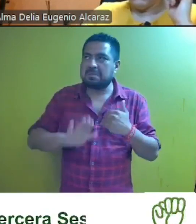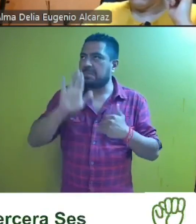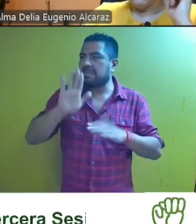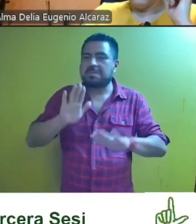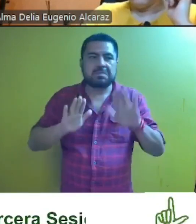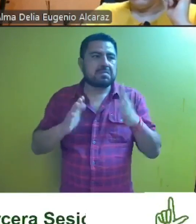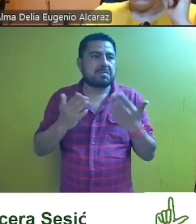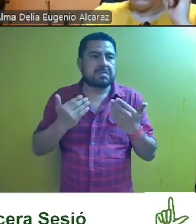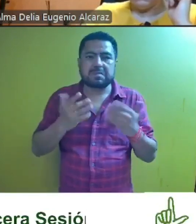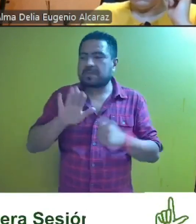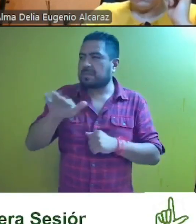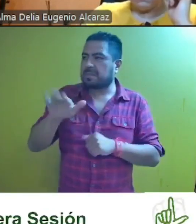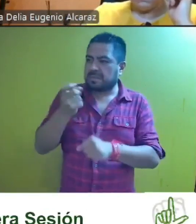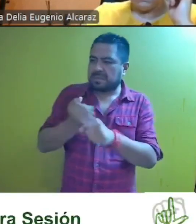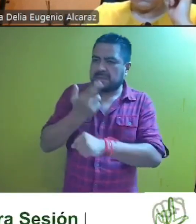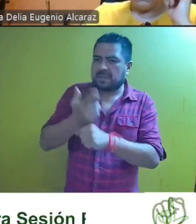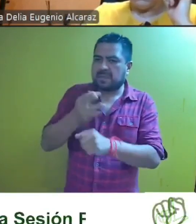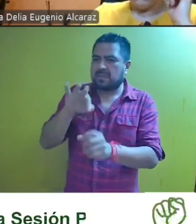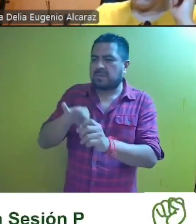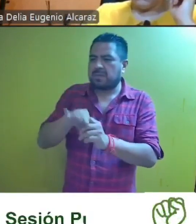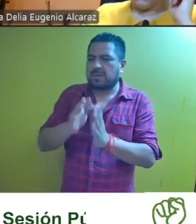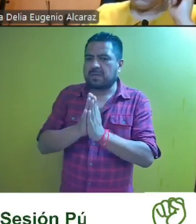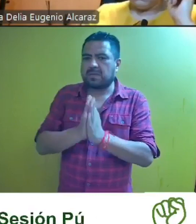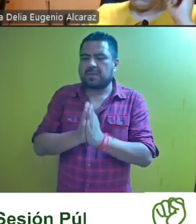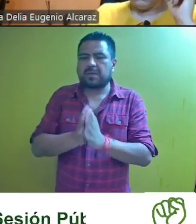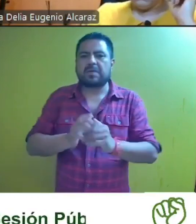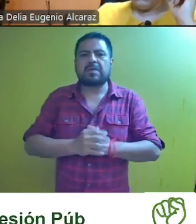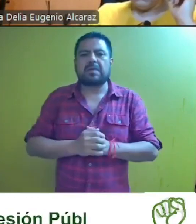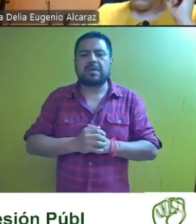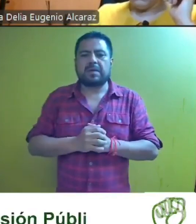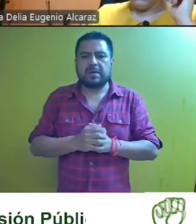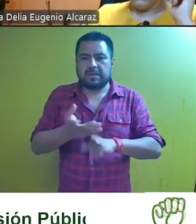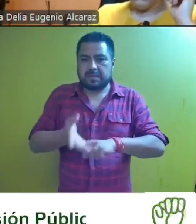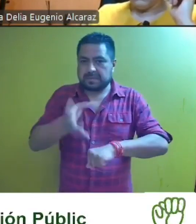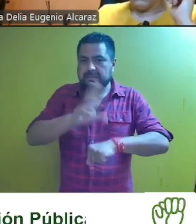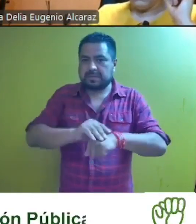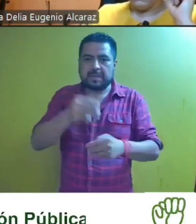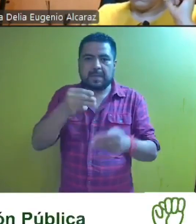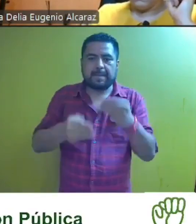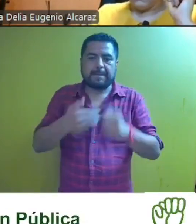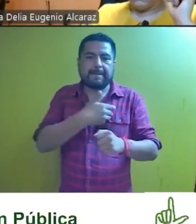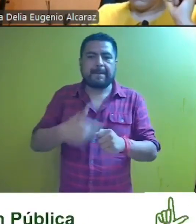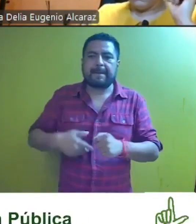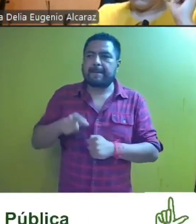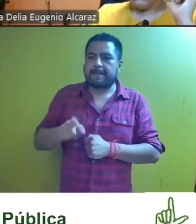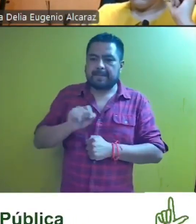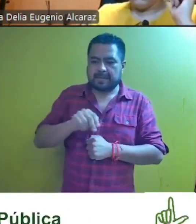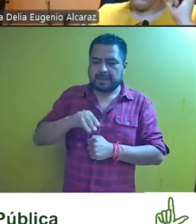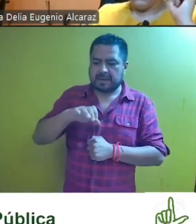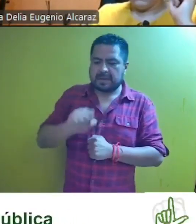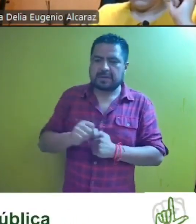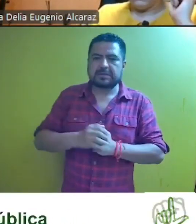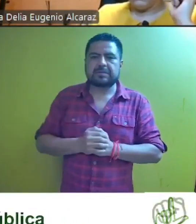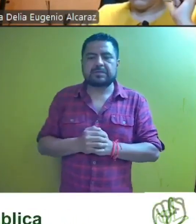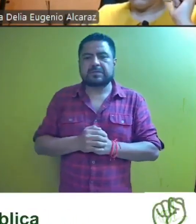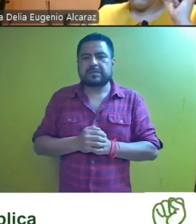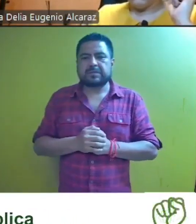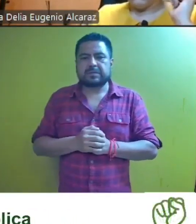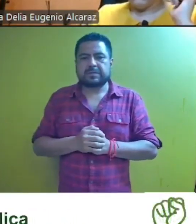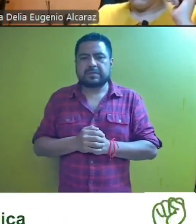comentarios al respecto, secretario, tome la votación, por favor. Con su autorización, magistrada, presidenta, magistrado José Inés Betancur Salgado.